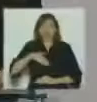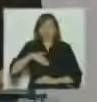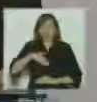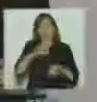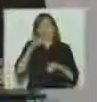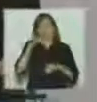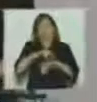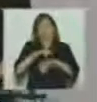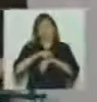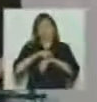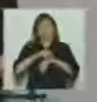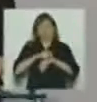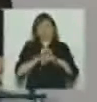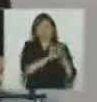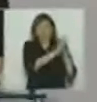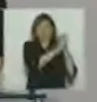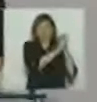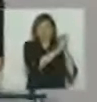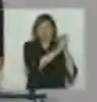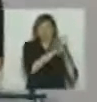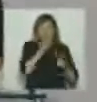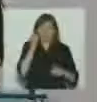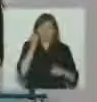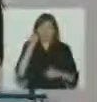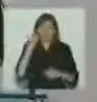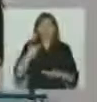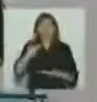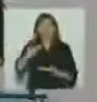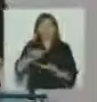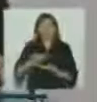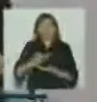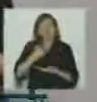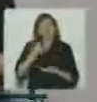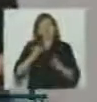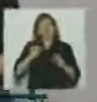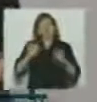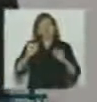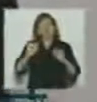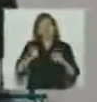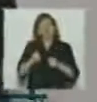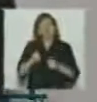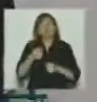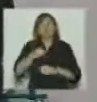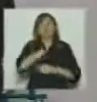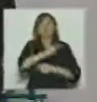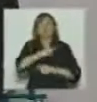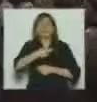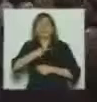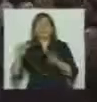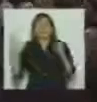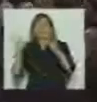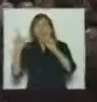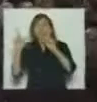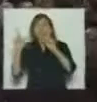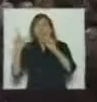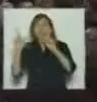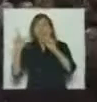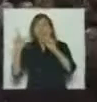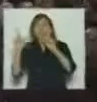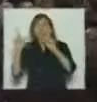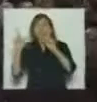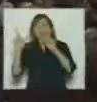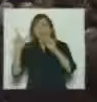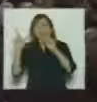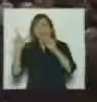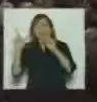suspendiendo la licitación de canales abiertos por una razón muy sencilla.